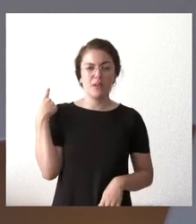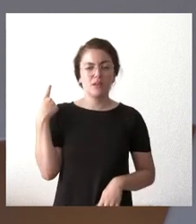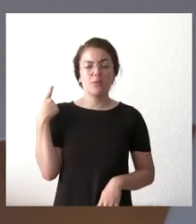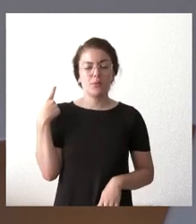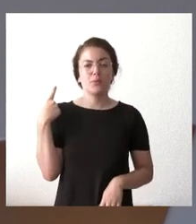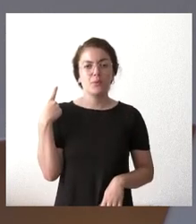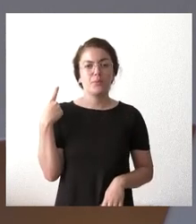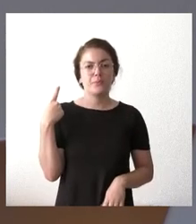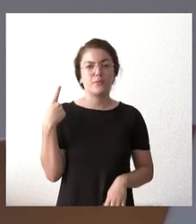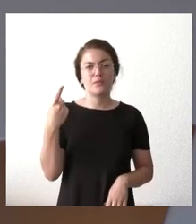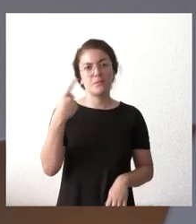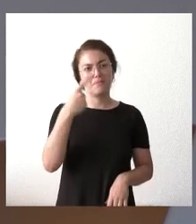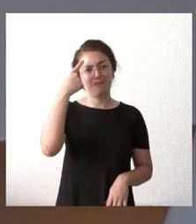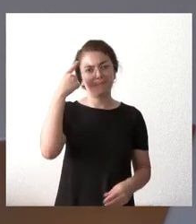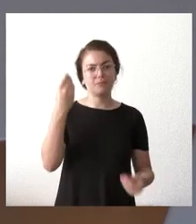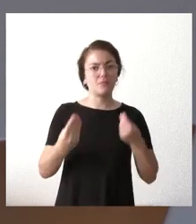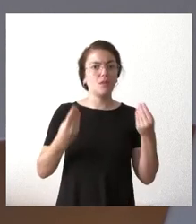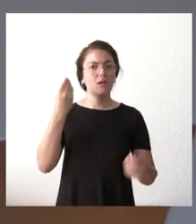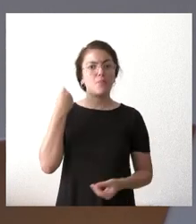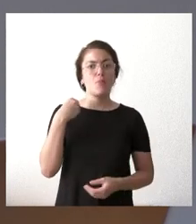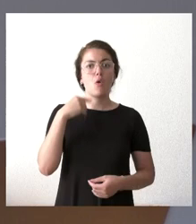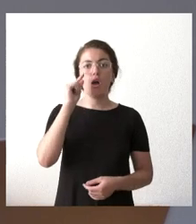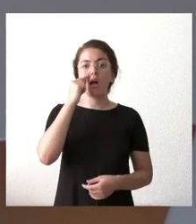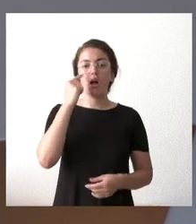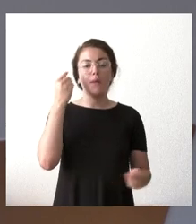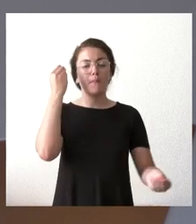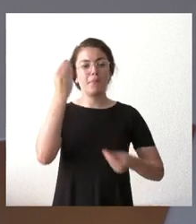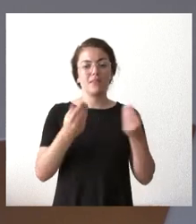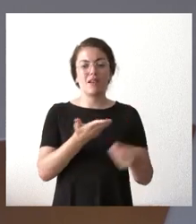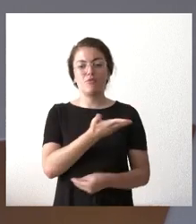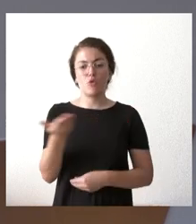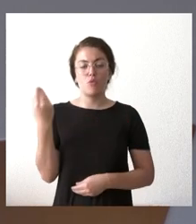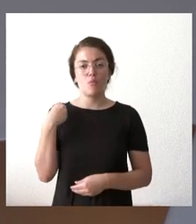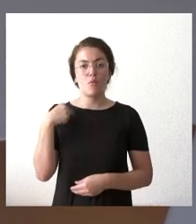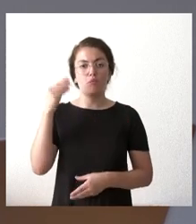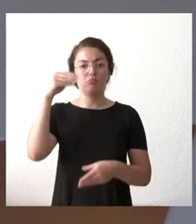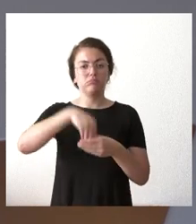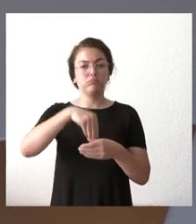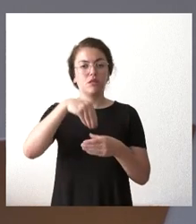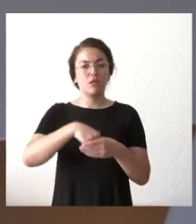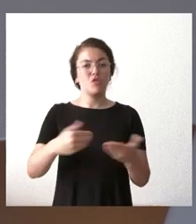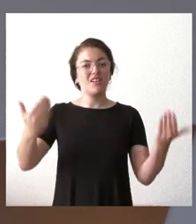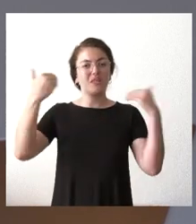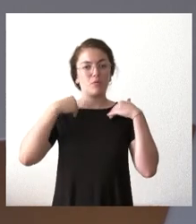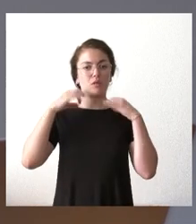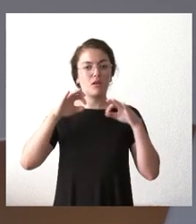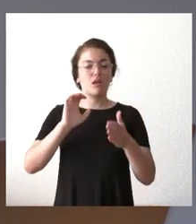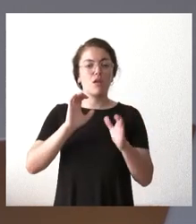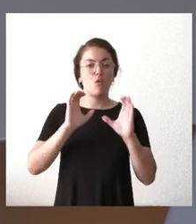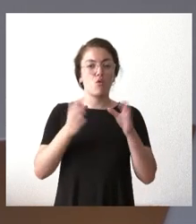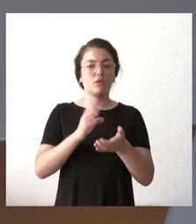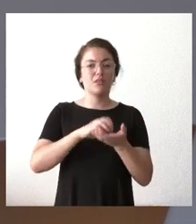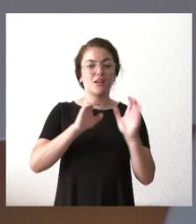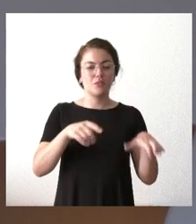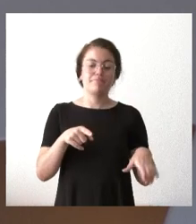una reflexión que el presidente de Junta de la Constitución mandó hacer a todos los que estamos en la Junta de Castellón en esta responsabilidad determinó la necesidad